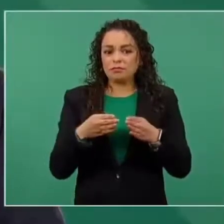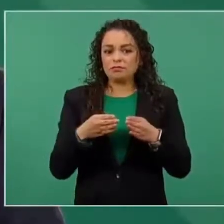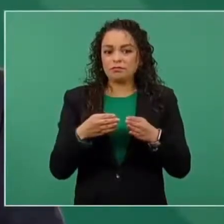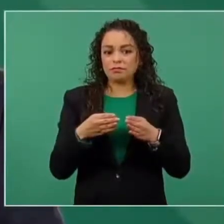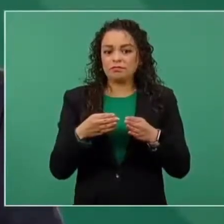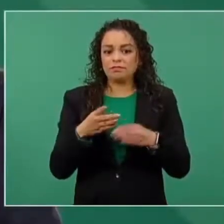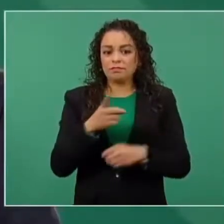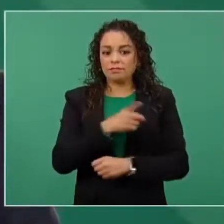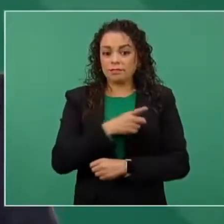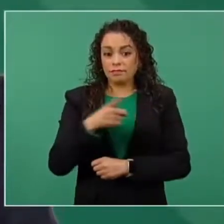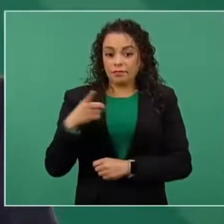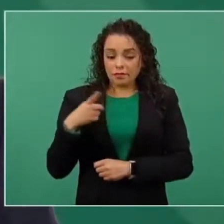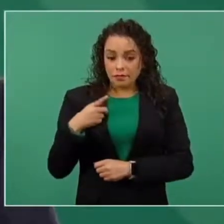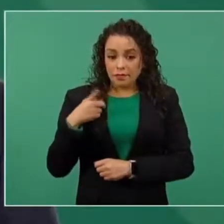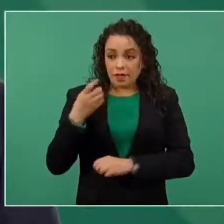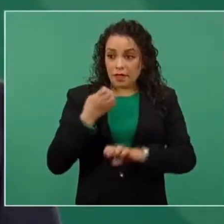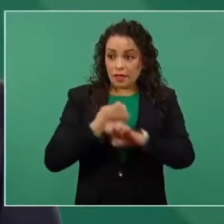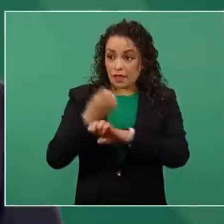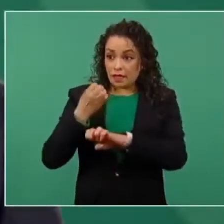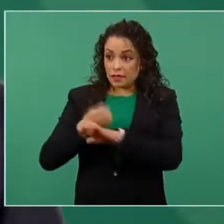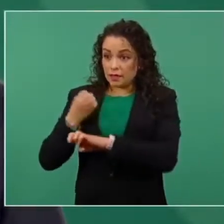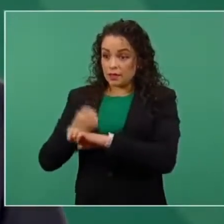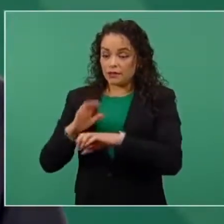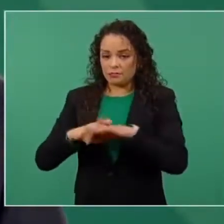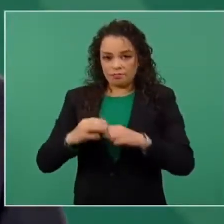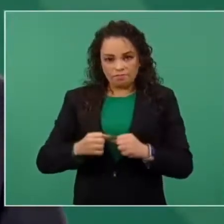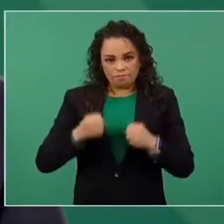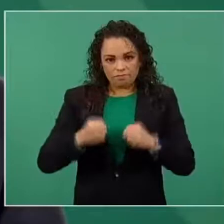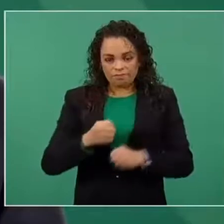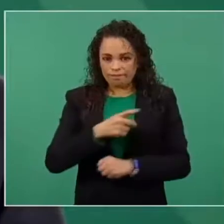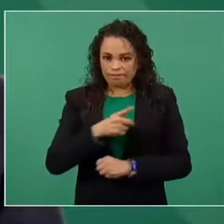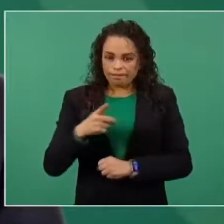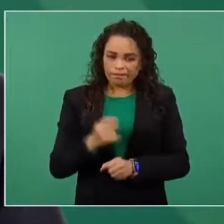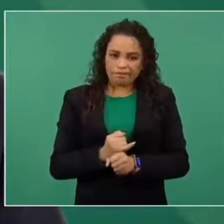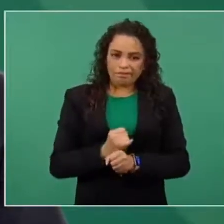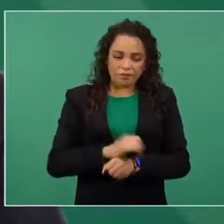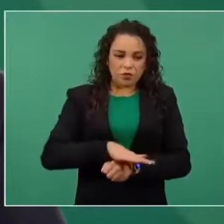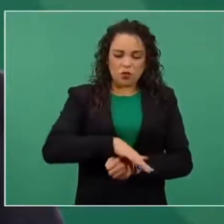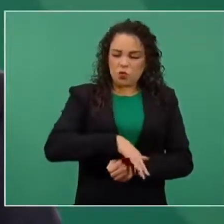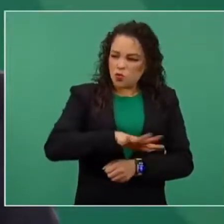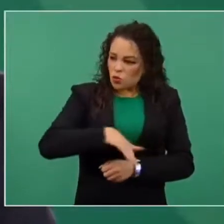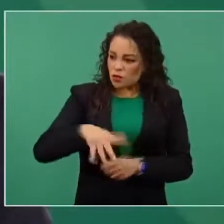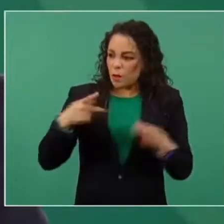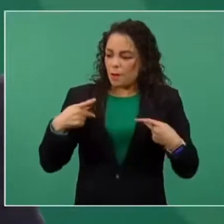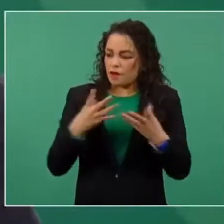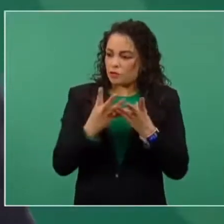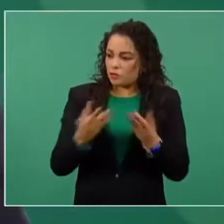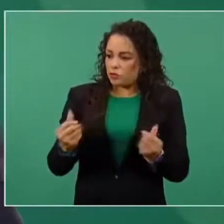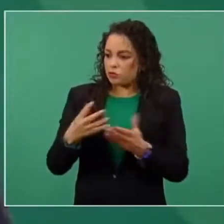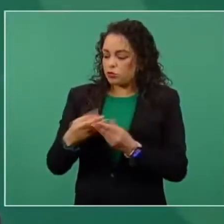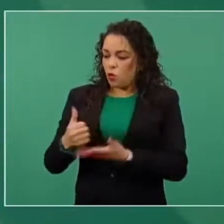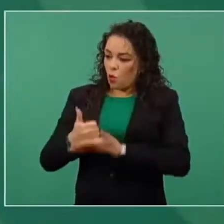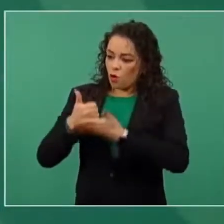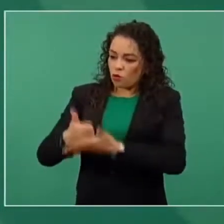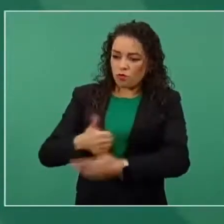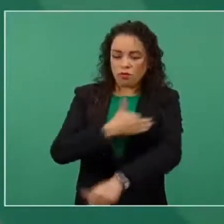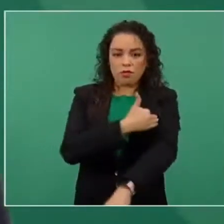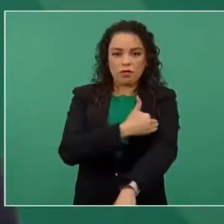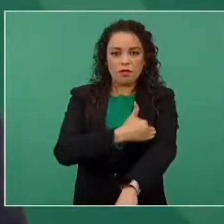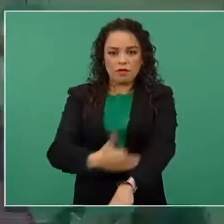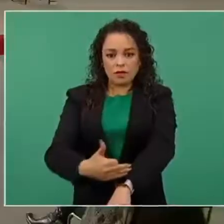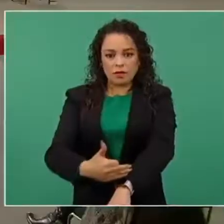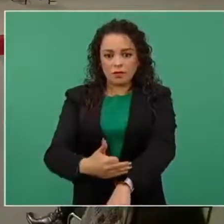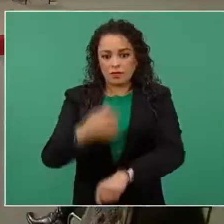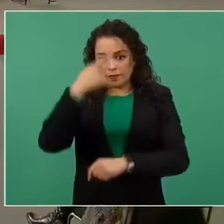de los estados para las labores de búsqueda en apoyo a los familiares y favorecer todo lo que es